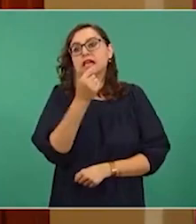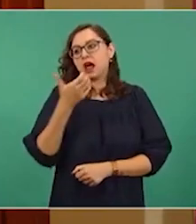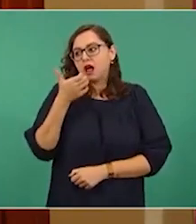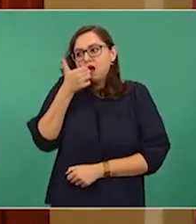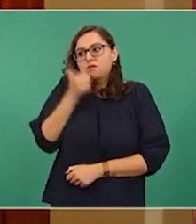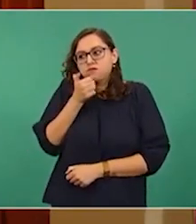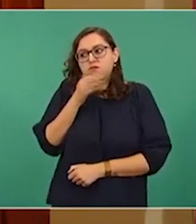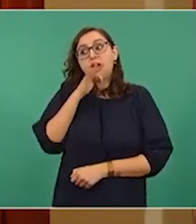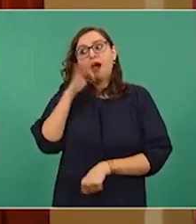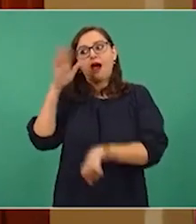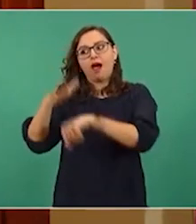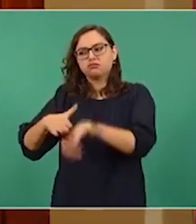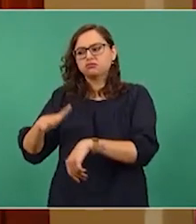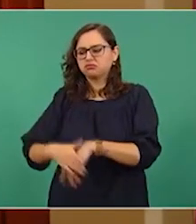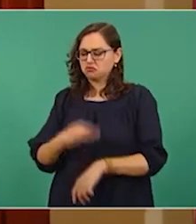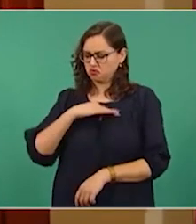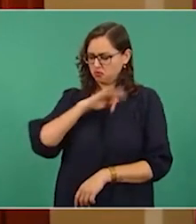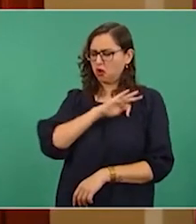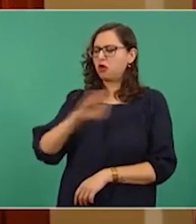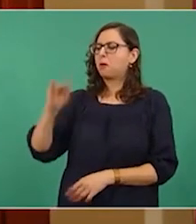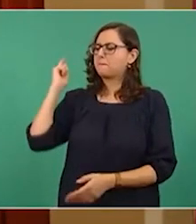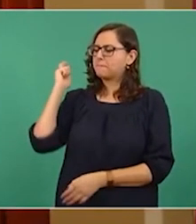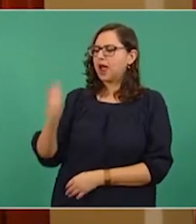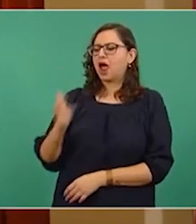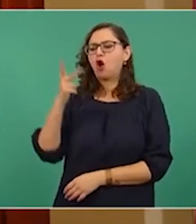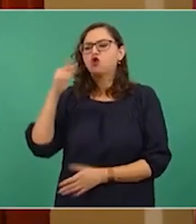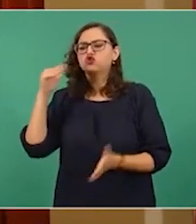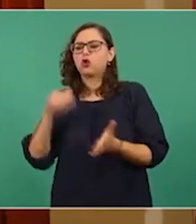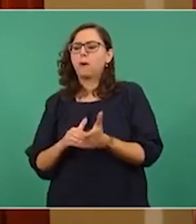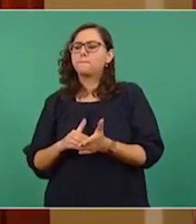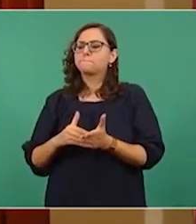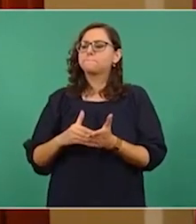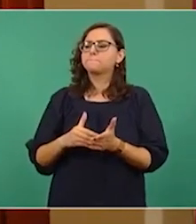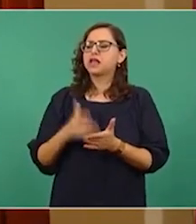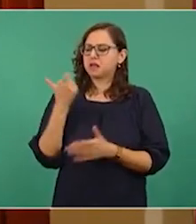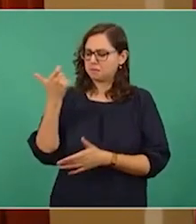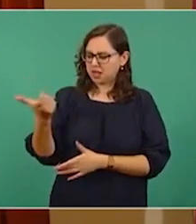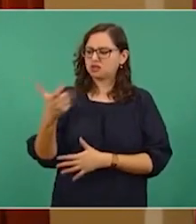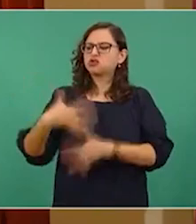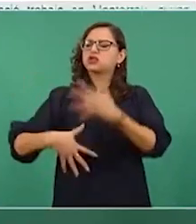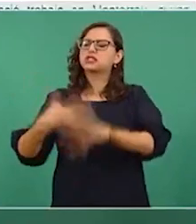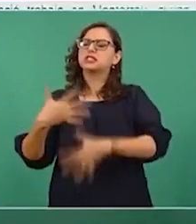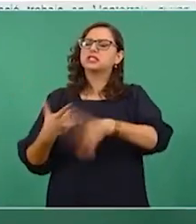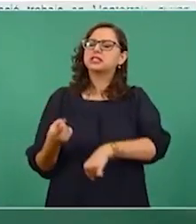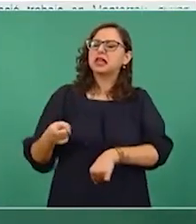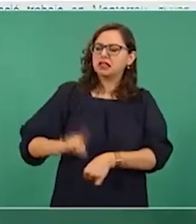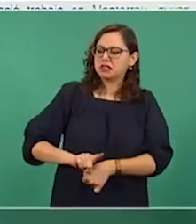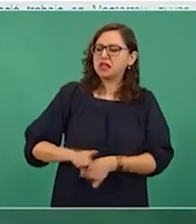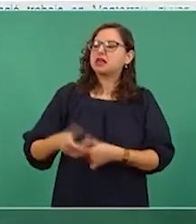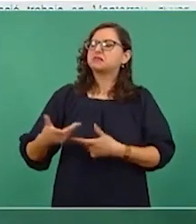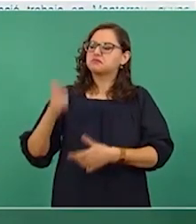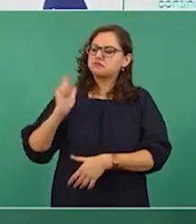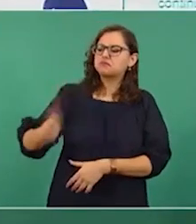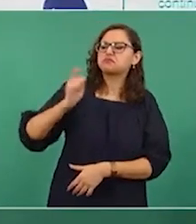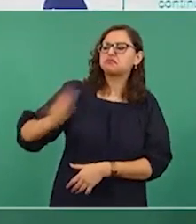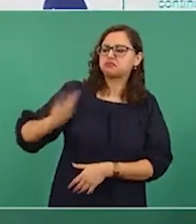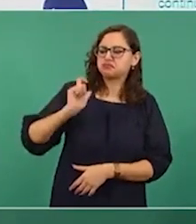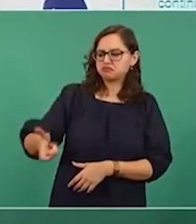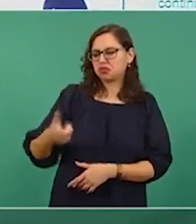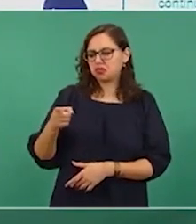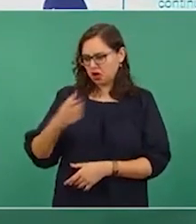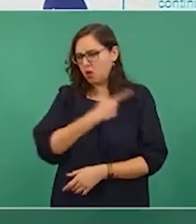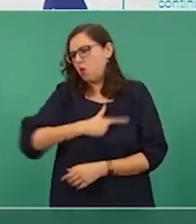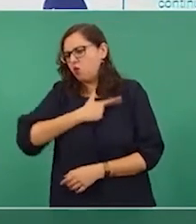ocho mil pesos quincenales, ya que le gustaban mucho las armas y ganaría mucho dinero. Siguiente.